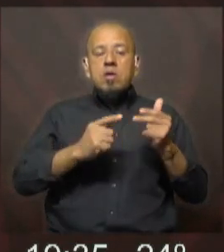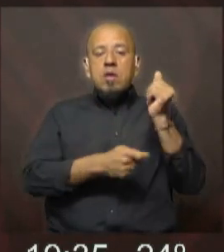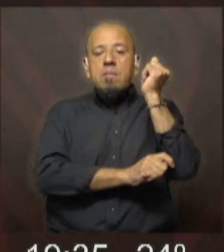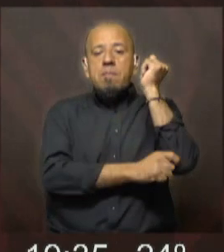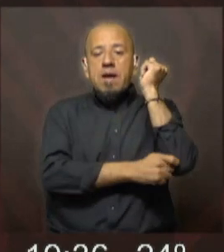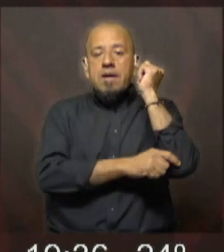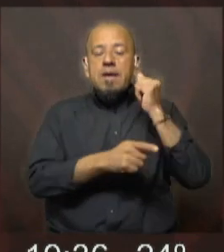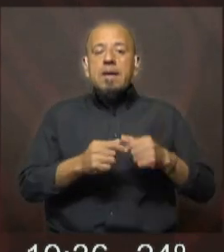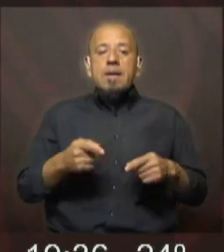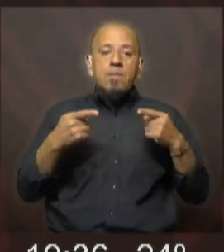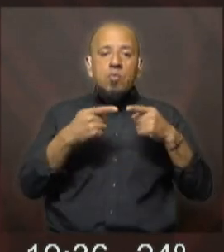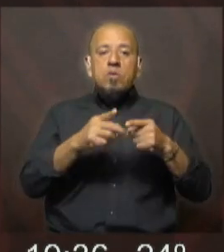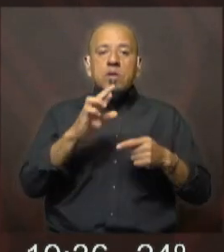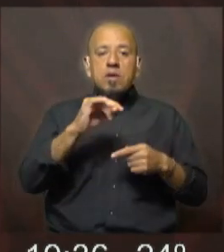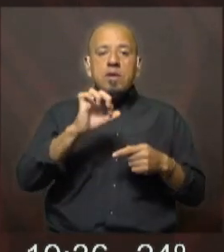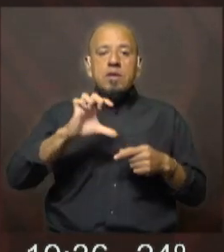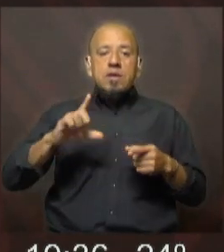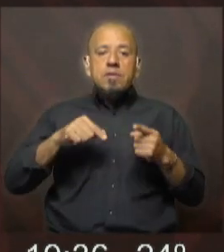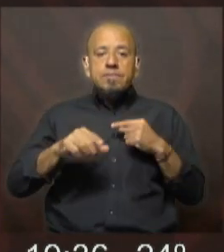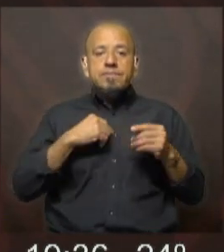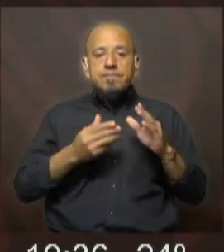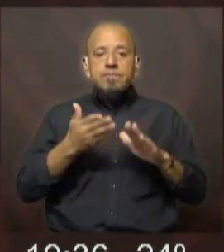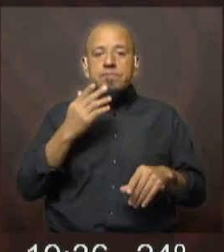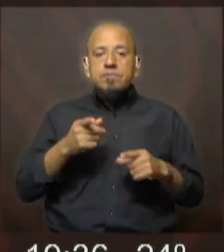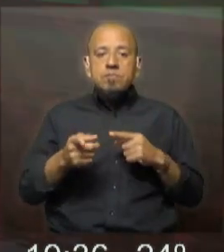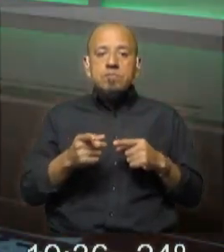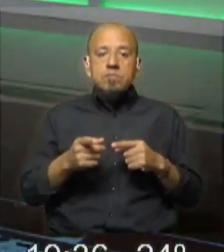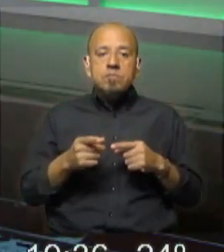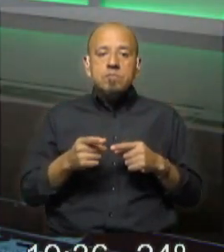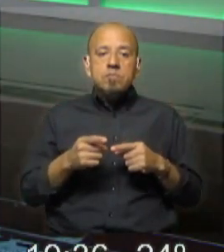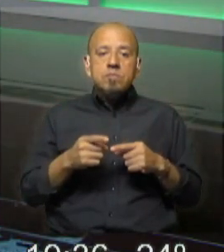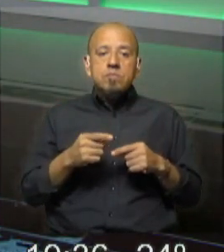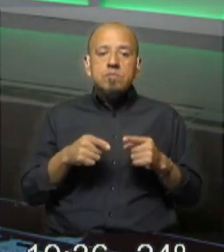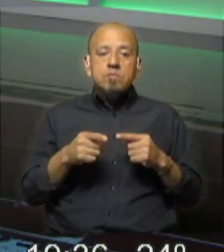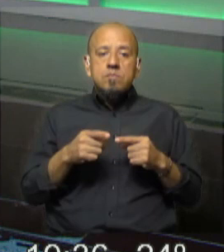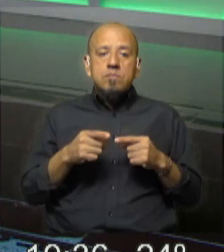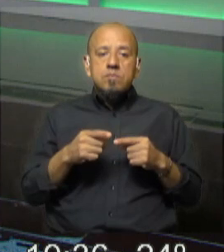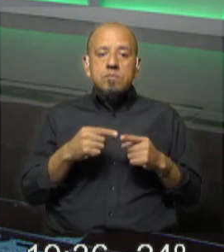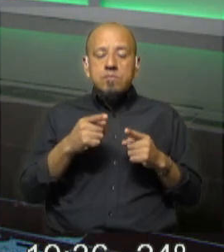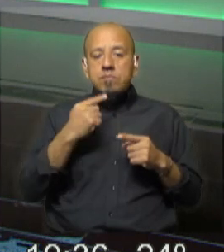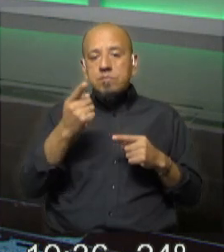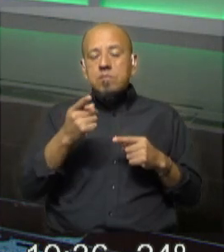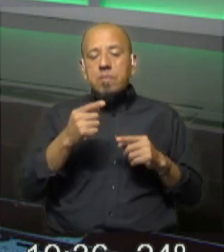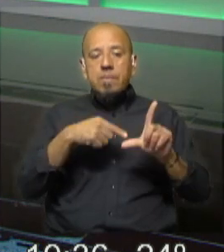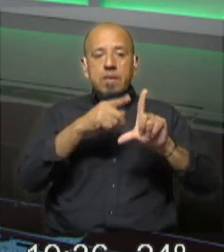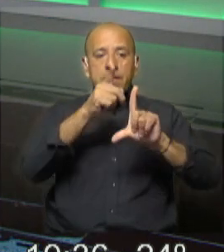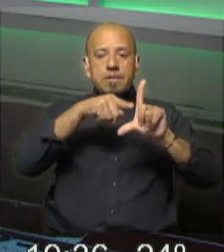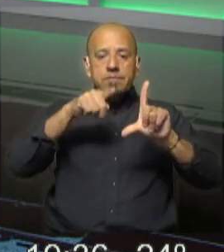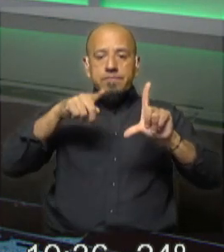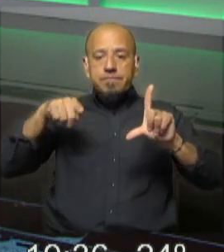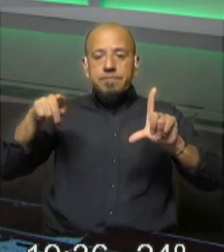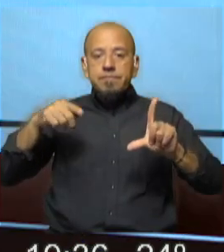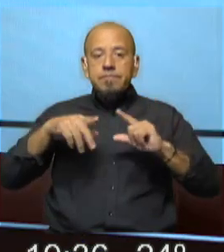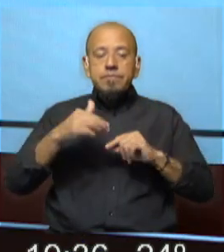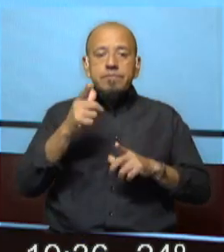Punta de Rieles y son las zonas en las que se han registrado mayores casos antes de ir a eso, acá hay unas gráficas donde se muestra la evolución de